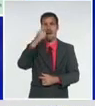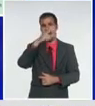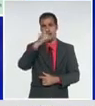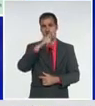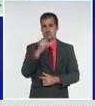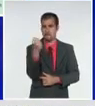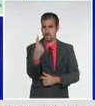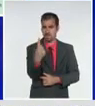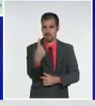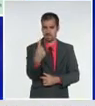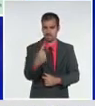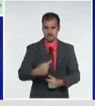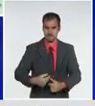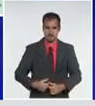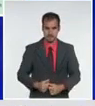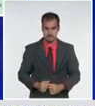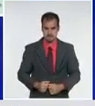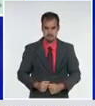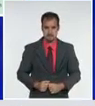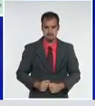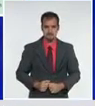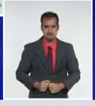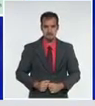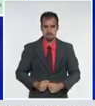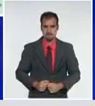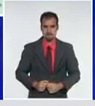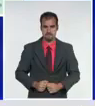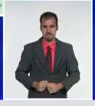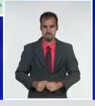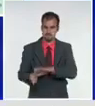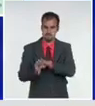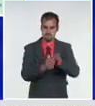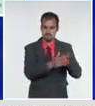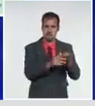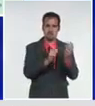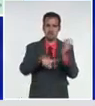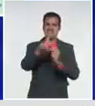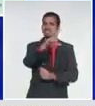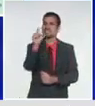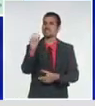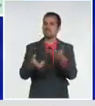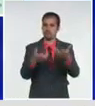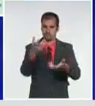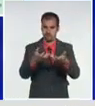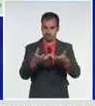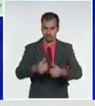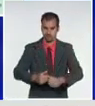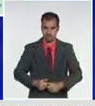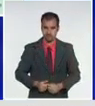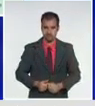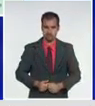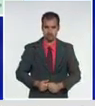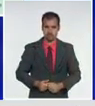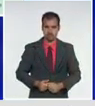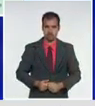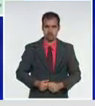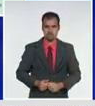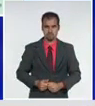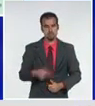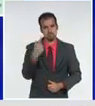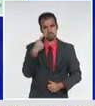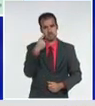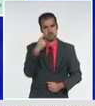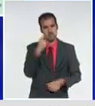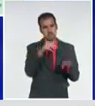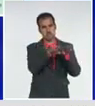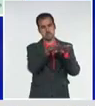autóctono, en el día de ayer. Cienfuegos, provincia que ha venido manteniendo, el control de la